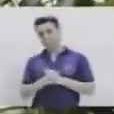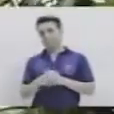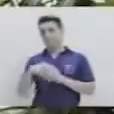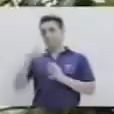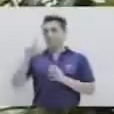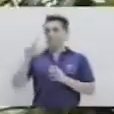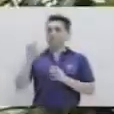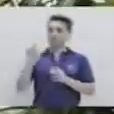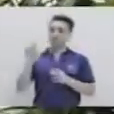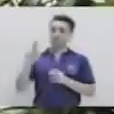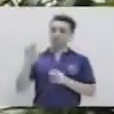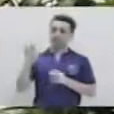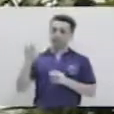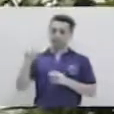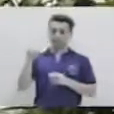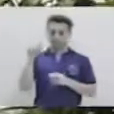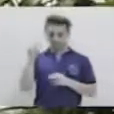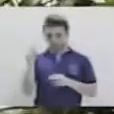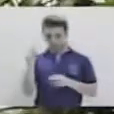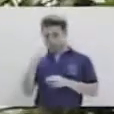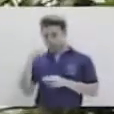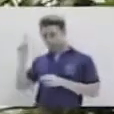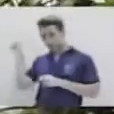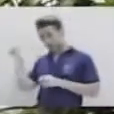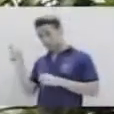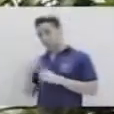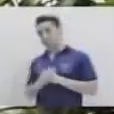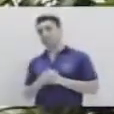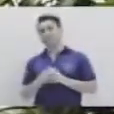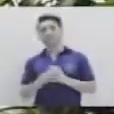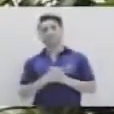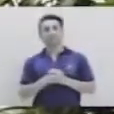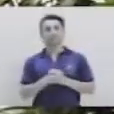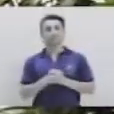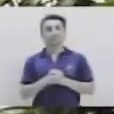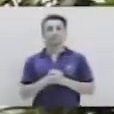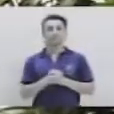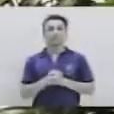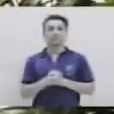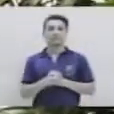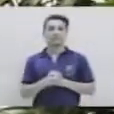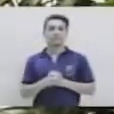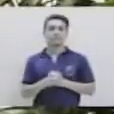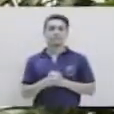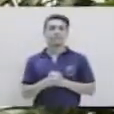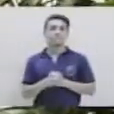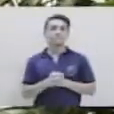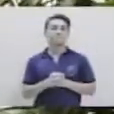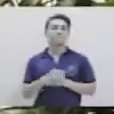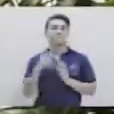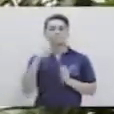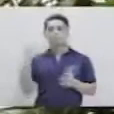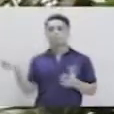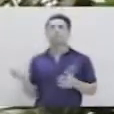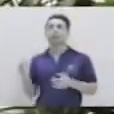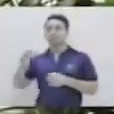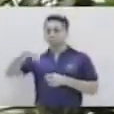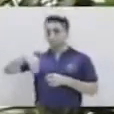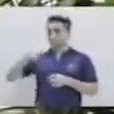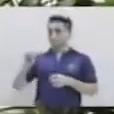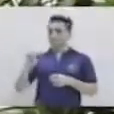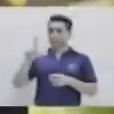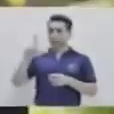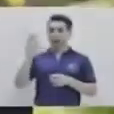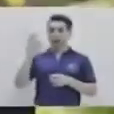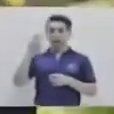Luego la cereza, que es con la seña de poquito, desde acá hacia acá. Luego tenemos el melón,